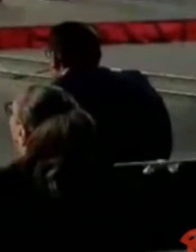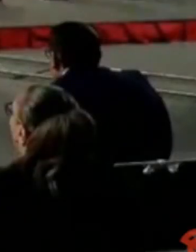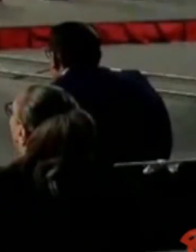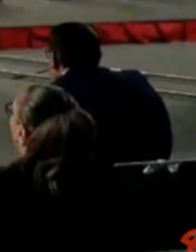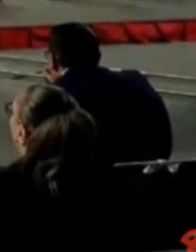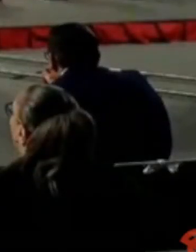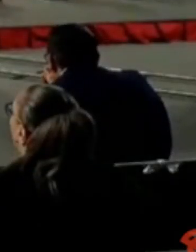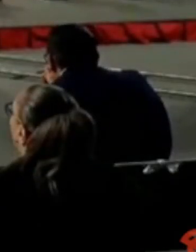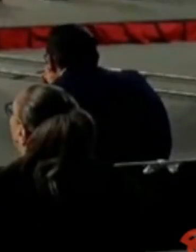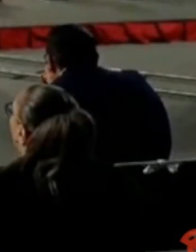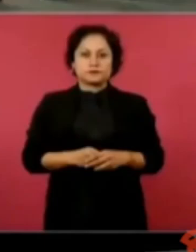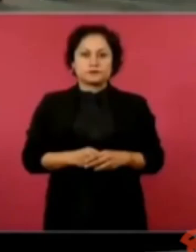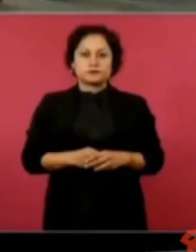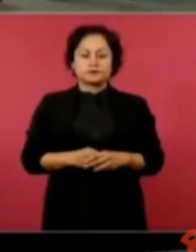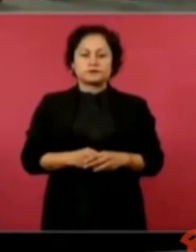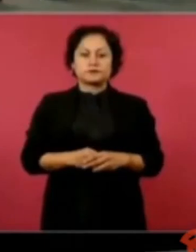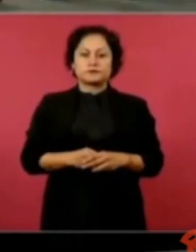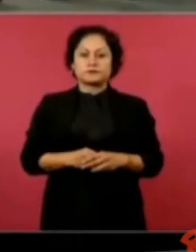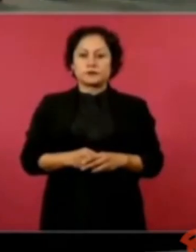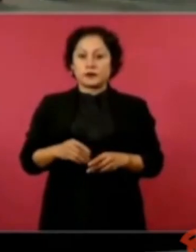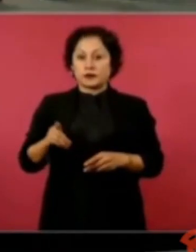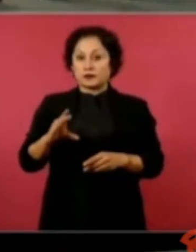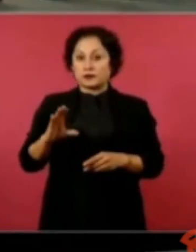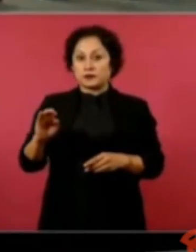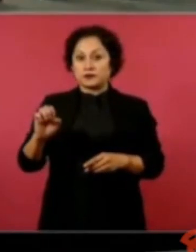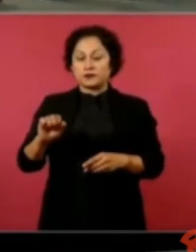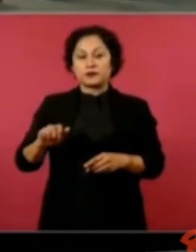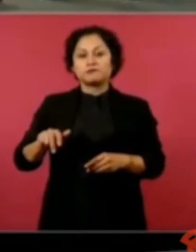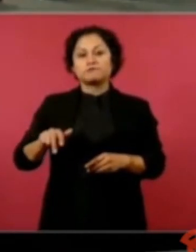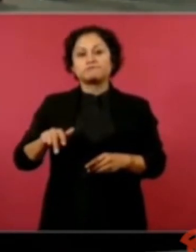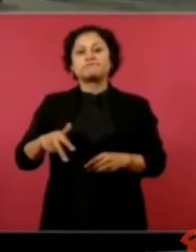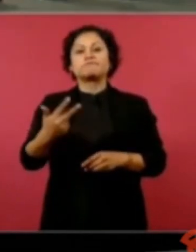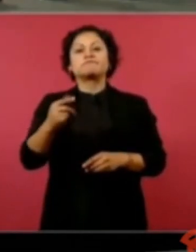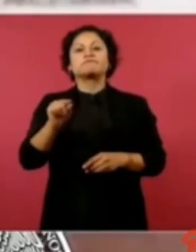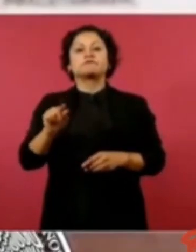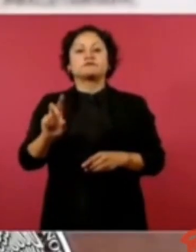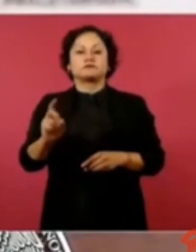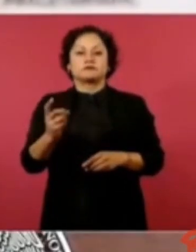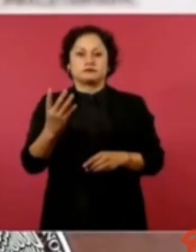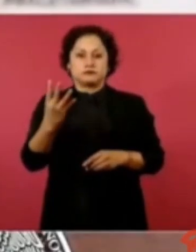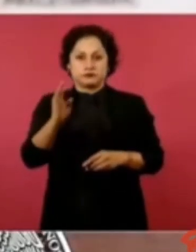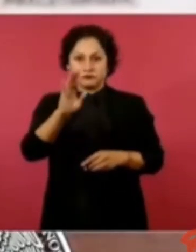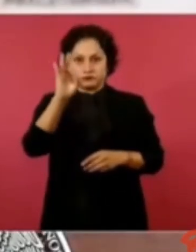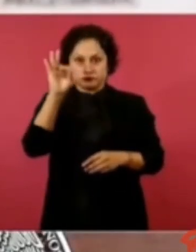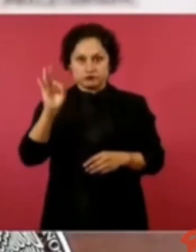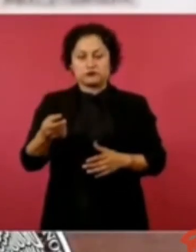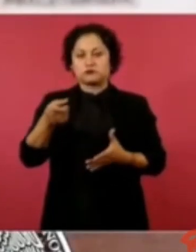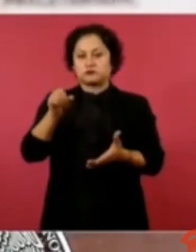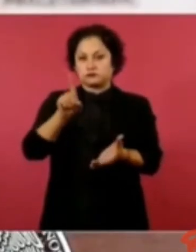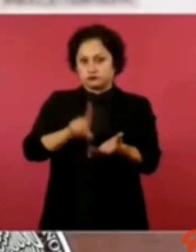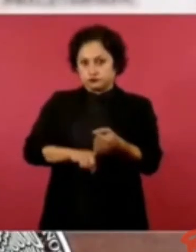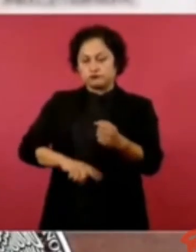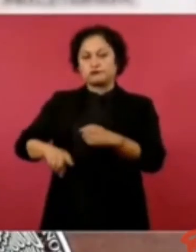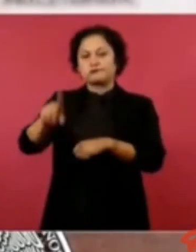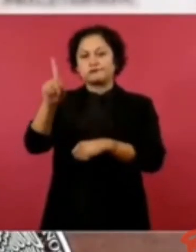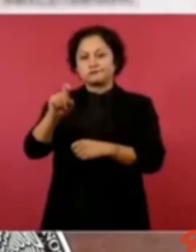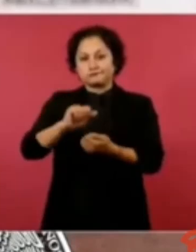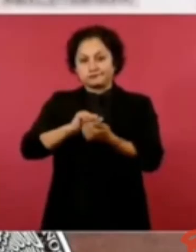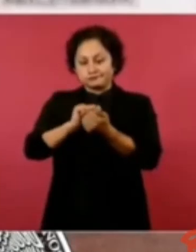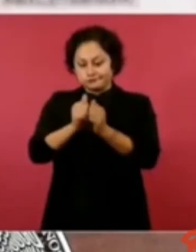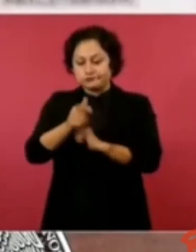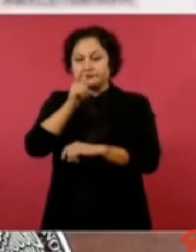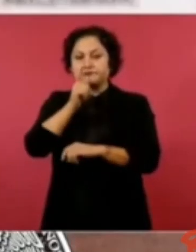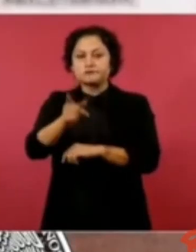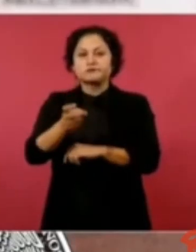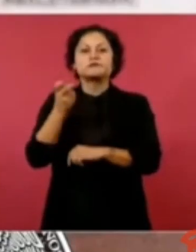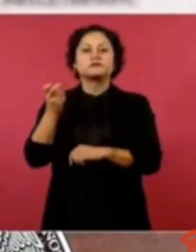inyectó a la red el 13.34% de la generación de la Comisión Federal de Electricidad. En la nota